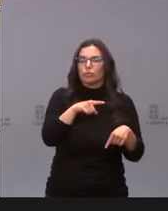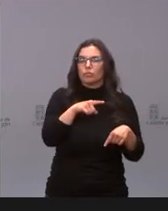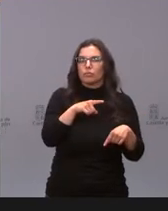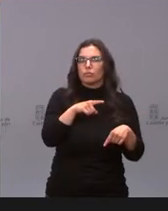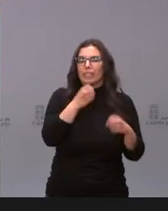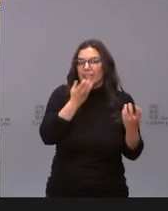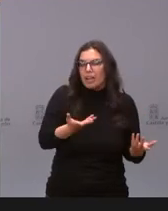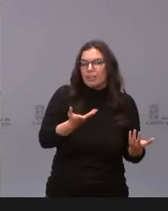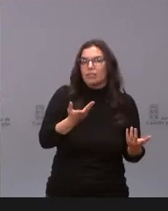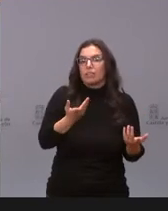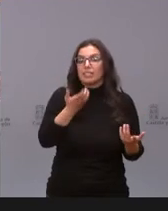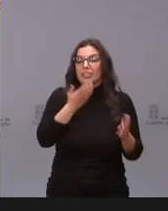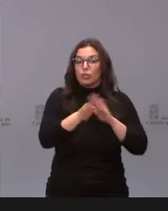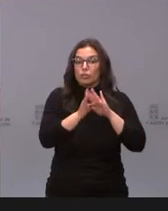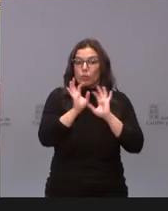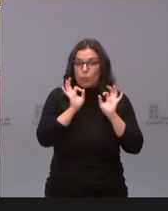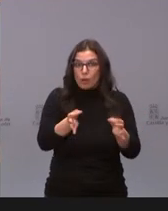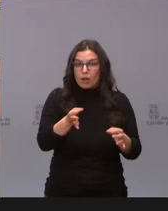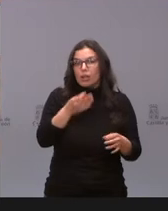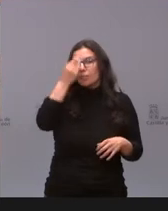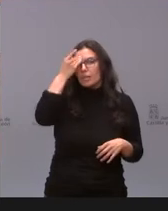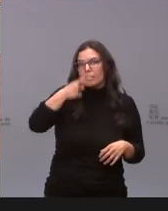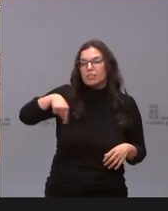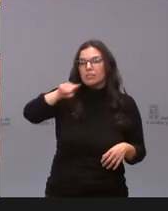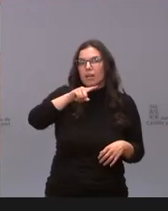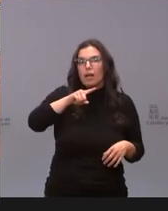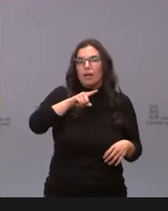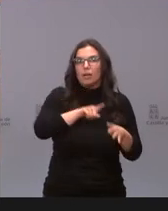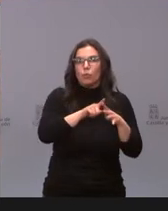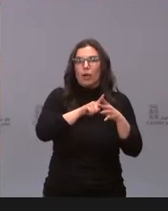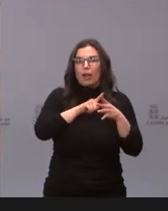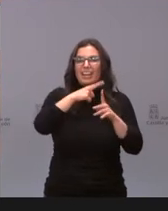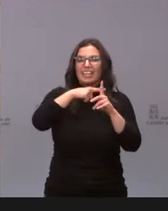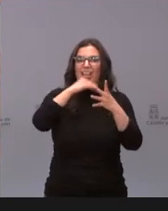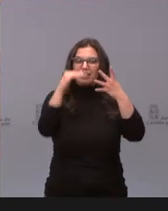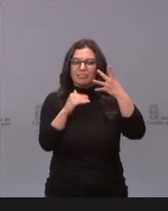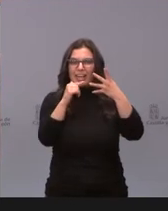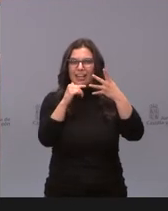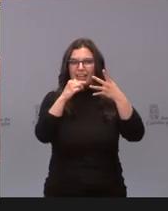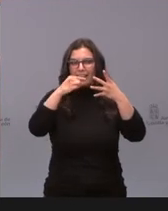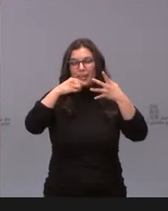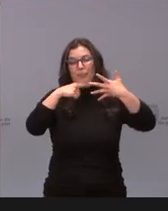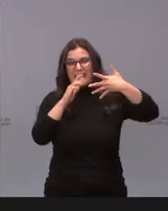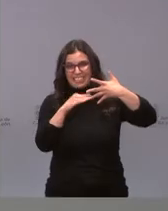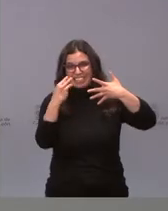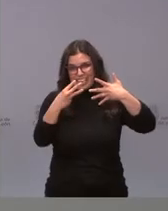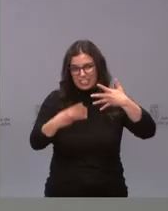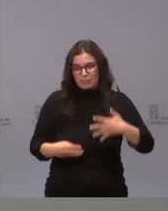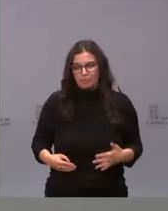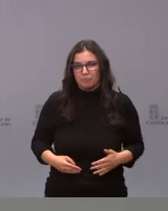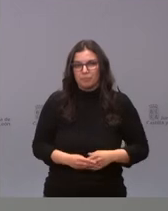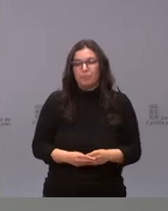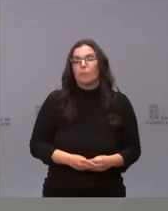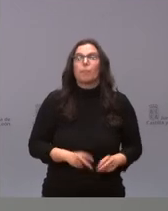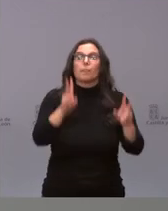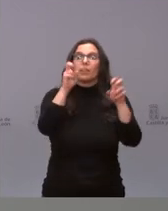en caso de que sigan así, cuándo se puede plantear que bajen a ese nivel 3? Gracias. Bueno, en relación a